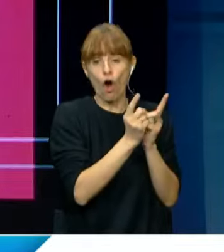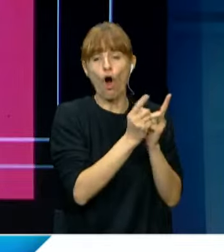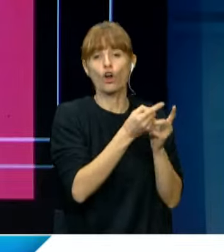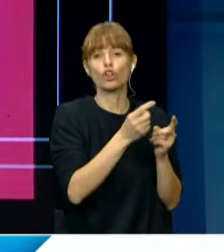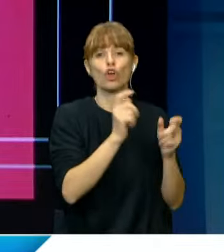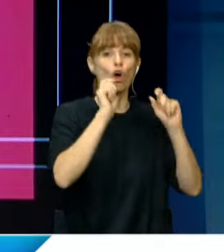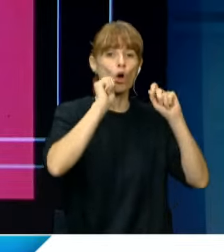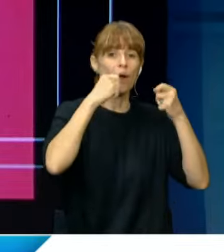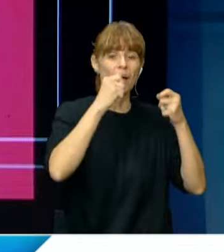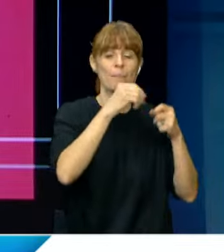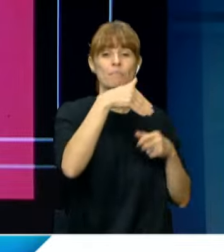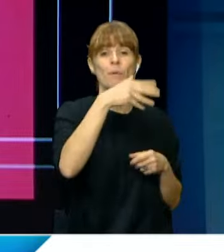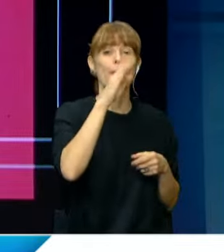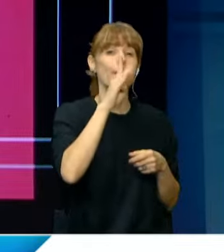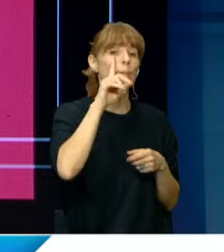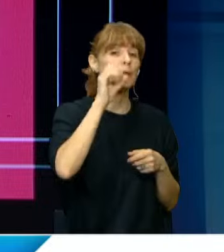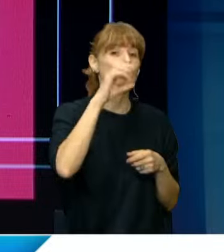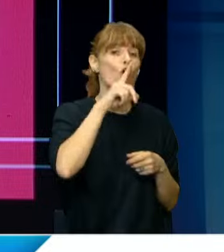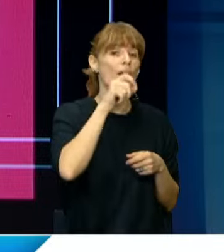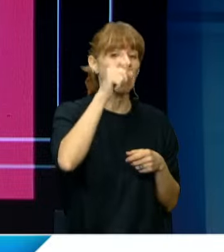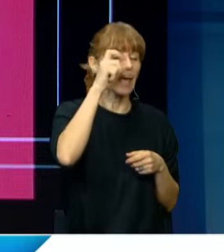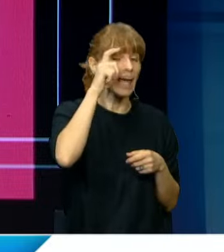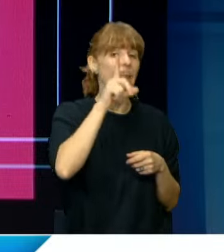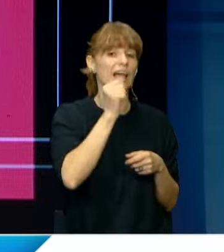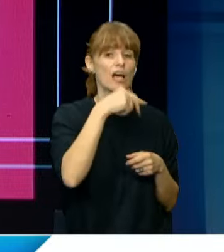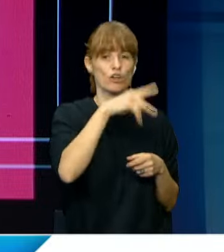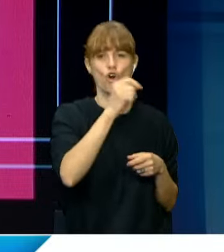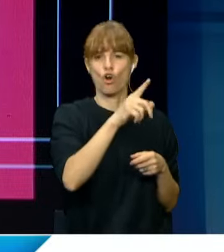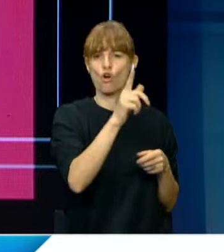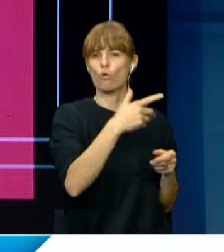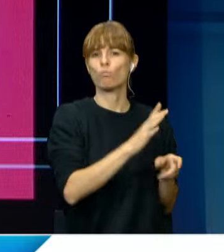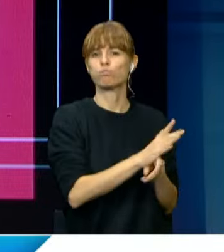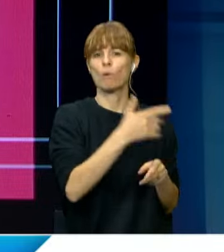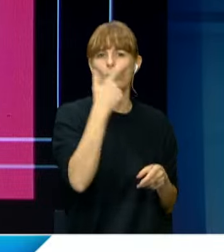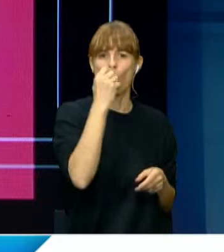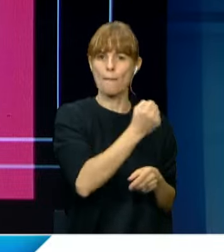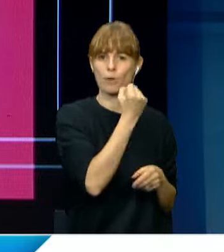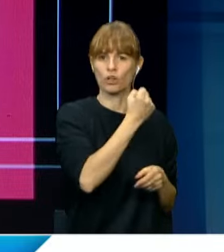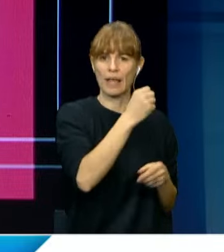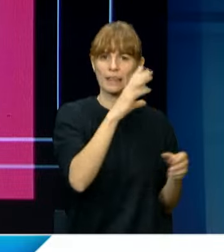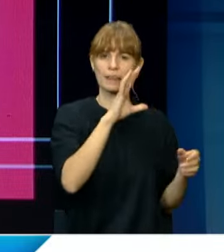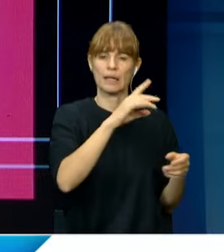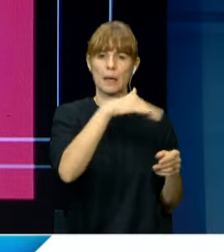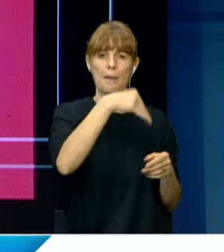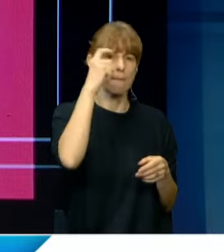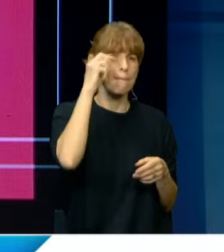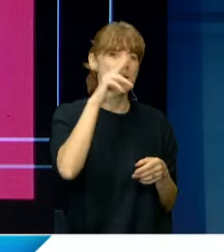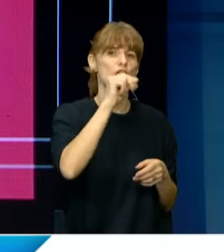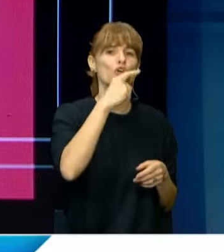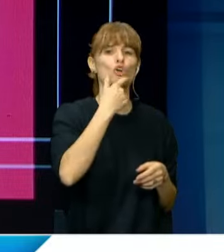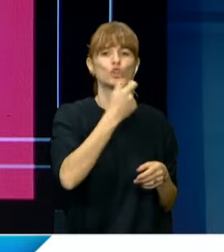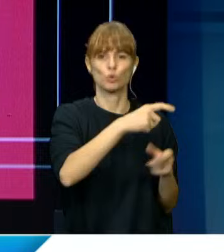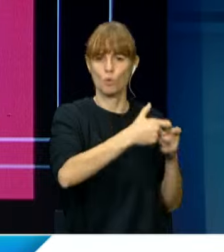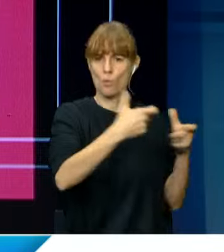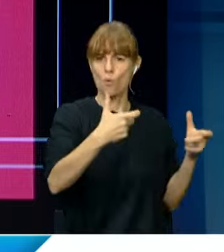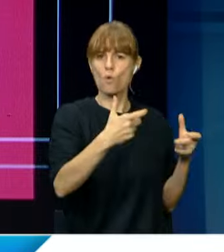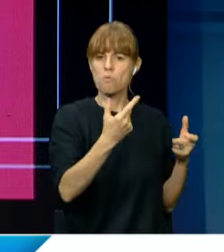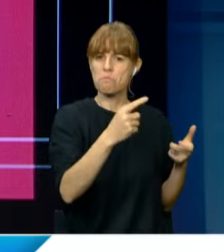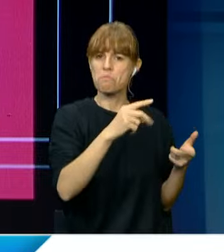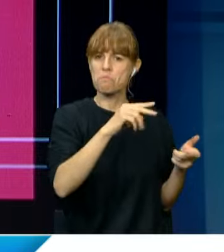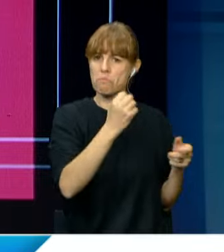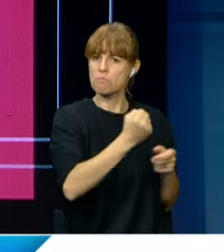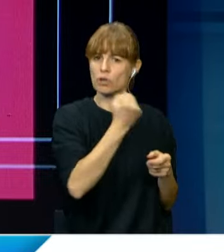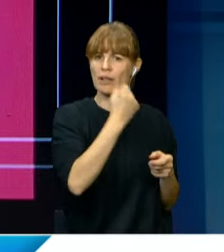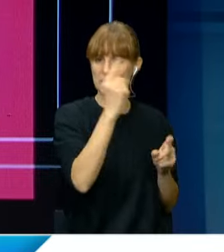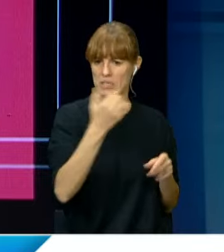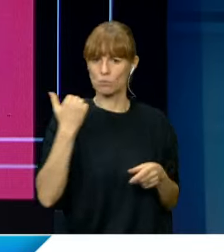como una fuente de energía alternativa importante en el Mercosur, con un crecimiento significativo tanto